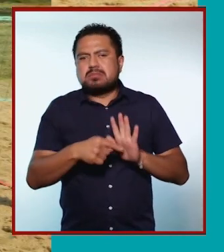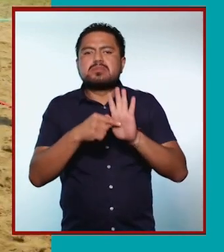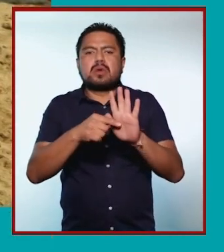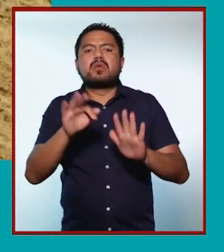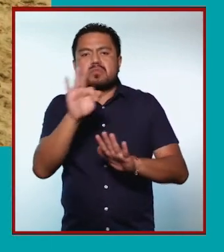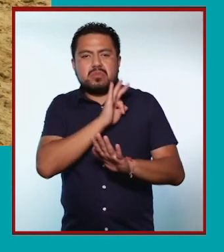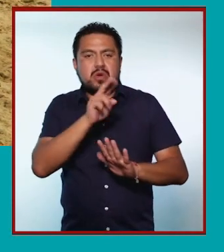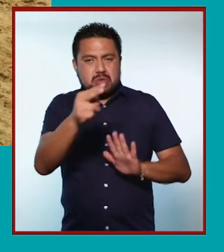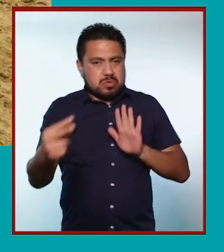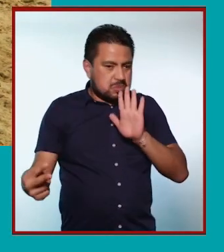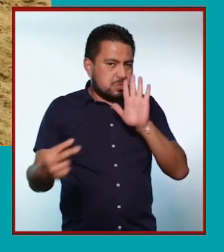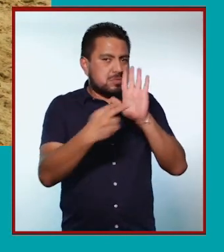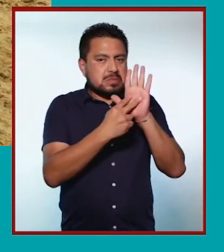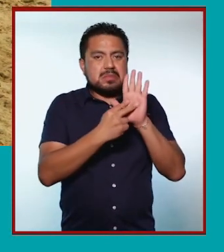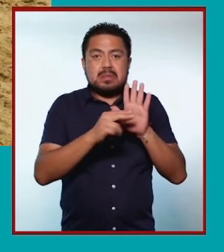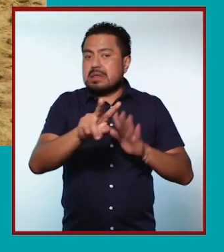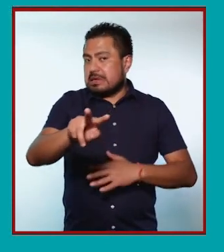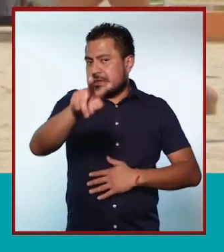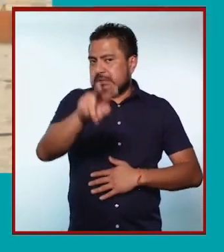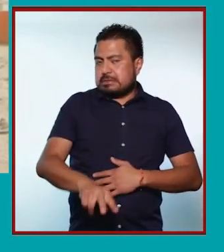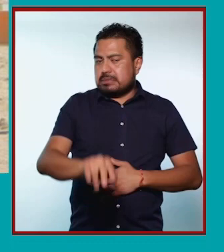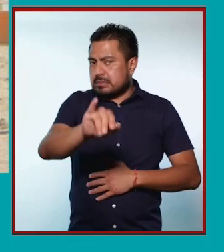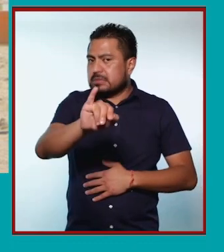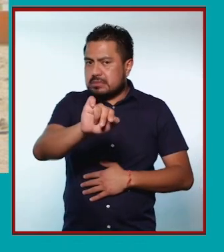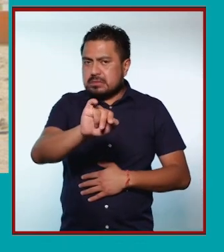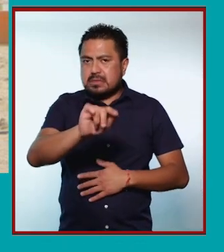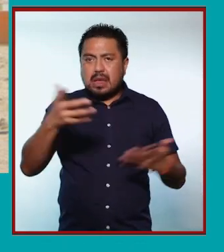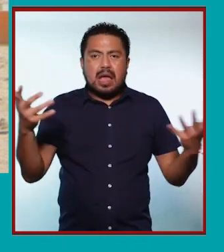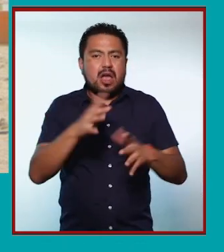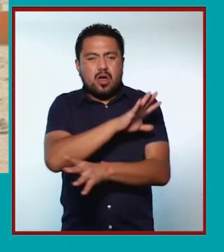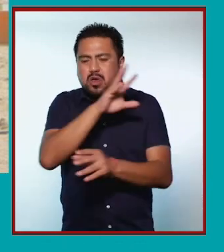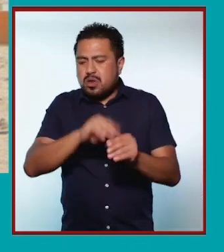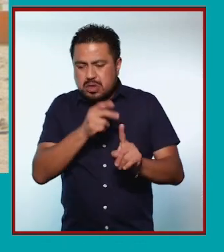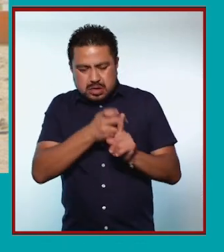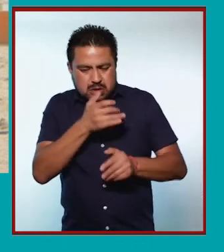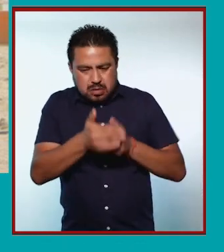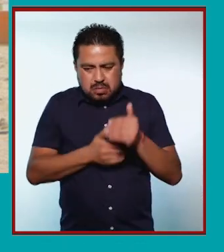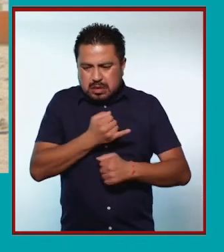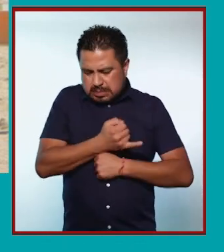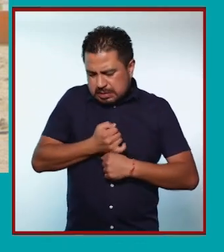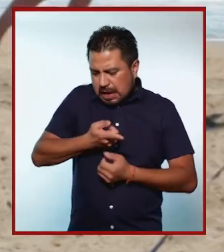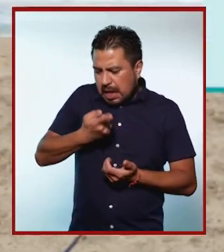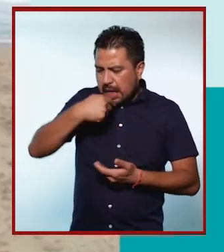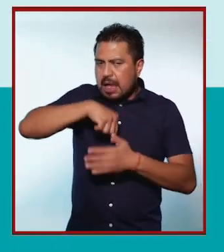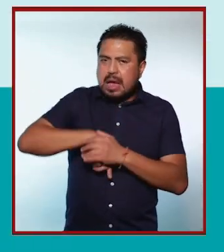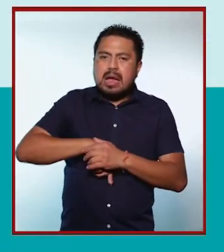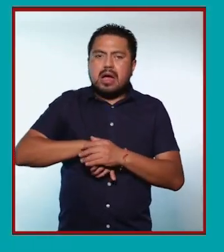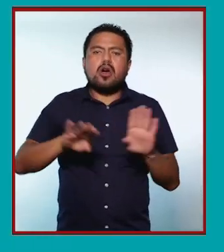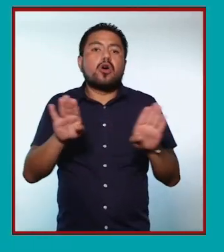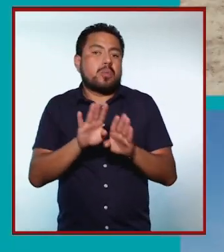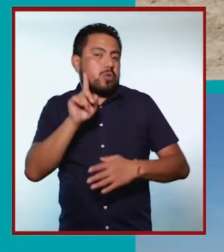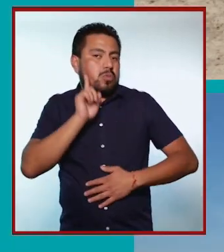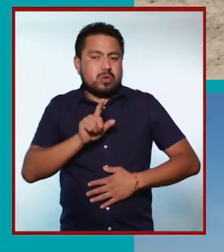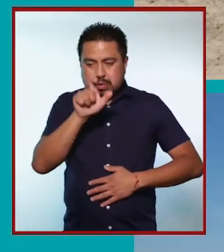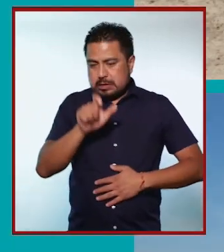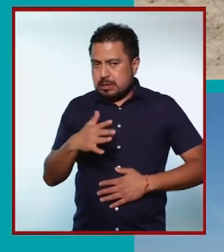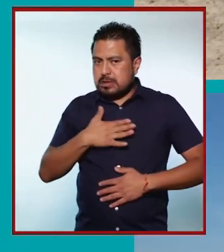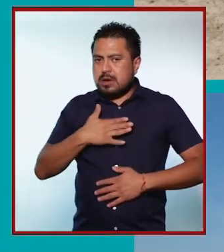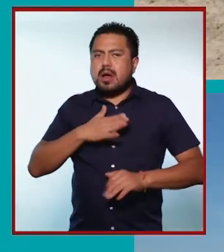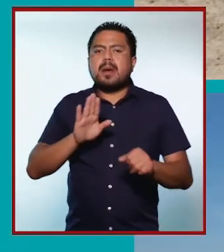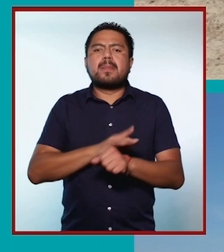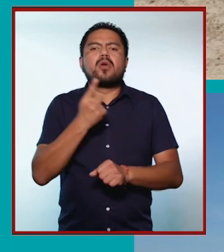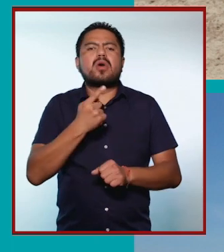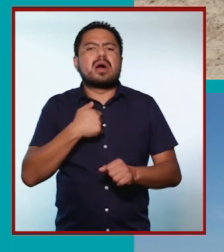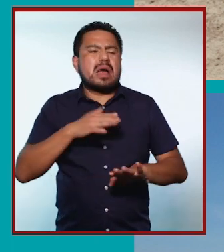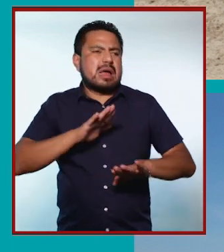que ustedes van a poder ver, pero la verdad es que sí, o sea, el hacer todo este proceso de análisis interno como mujer,